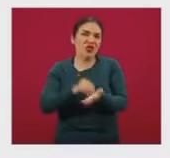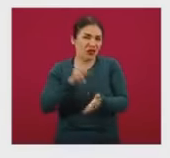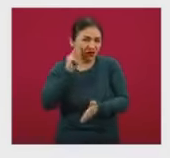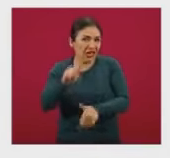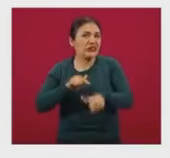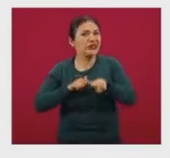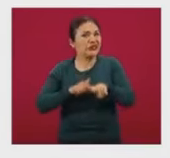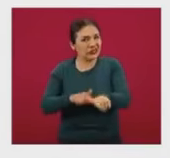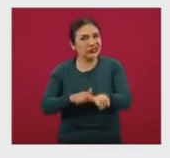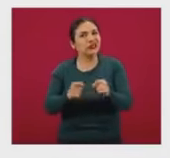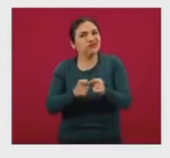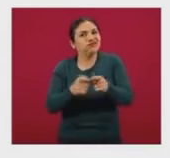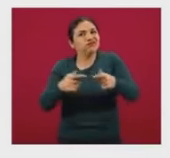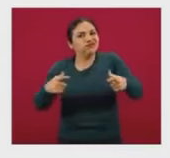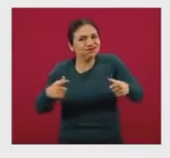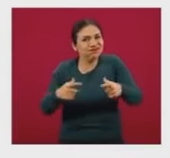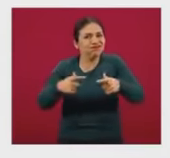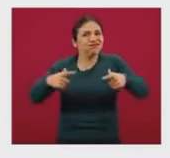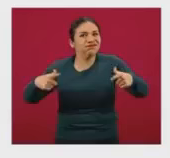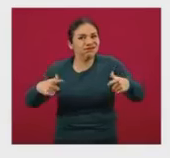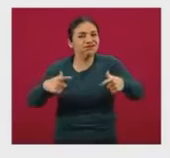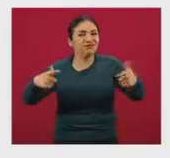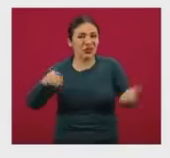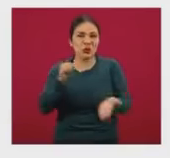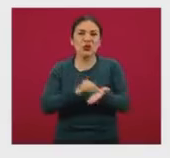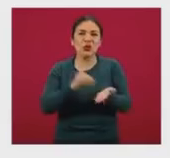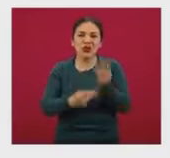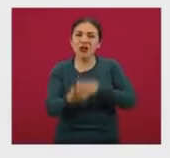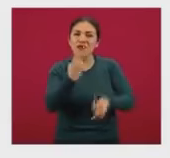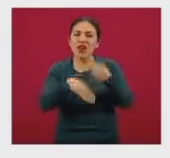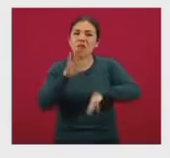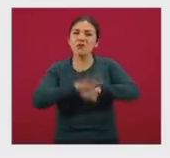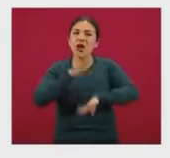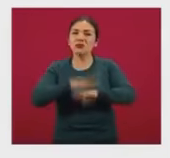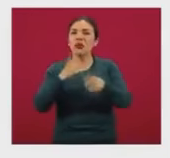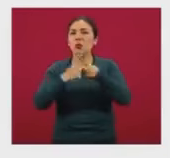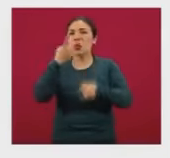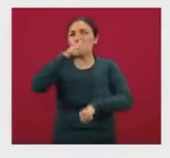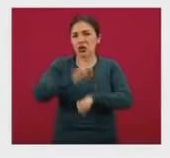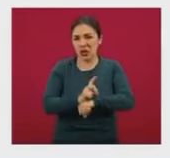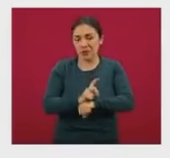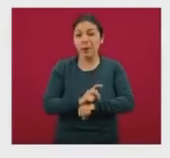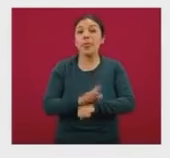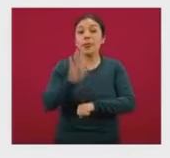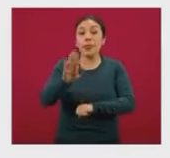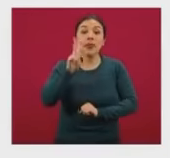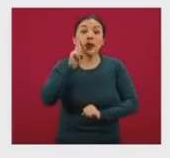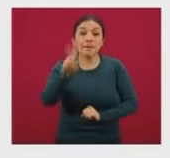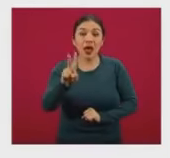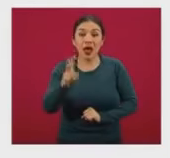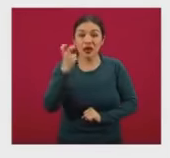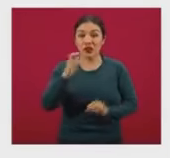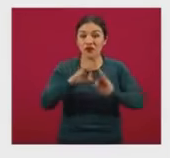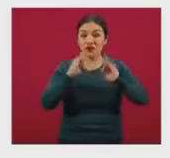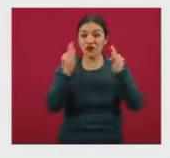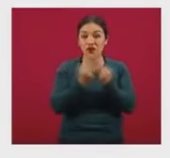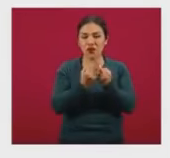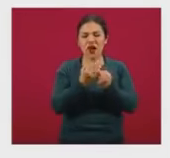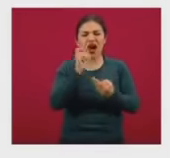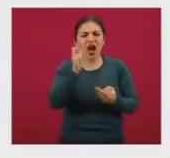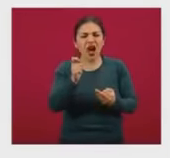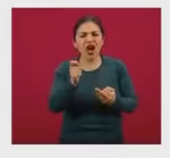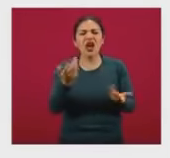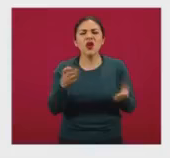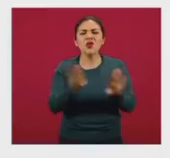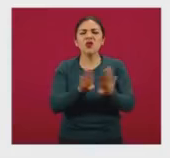continúa con esta tendencia importante de sumar casos todos los días. Si vemos la forma de la curva, esta curva está